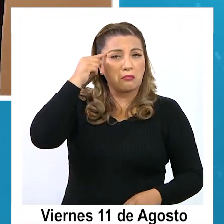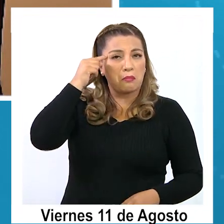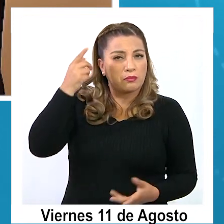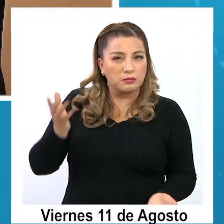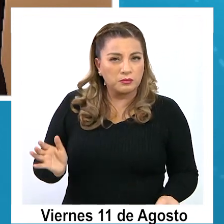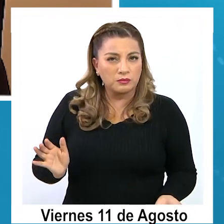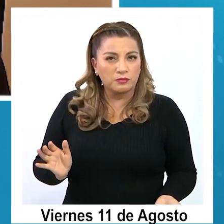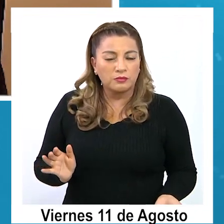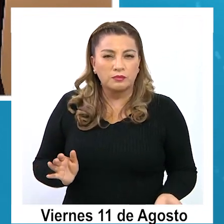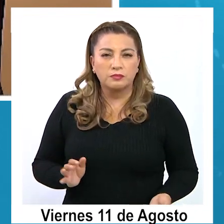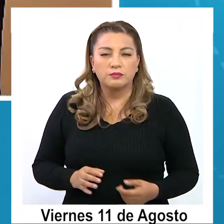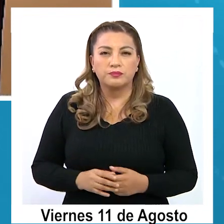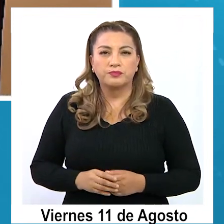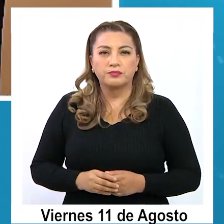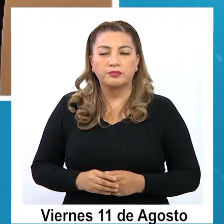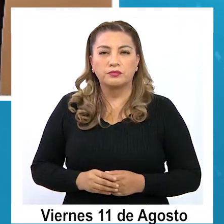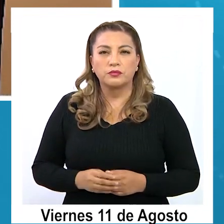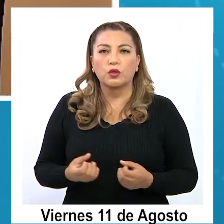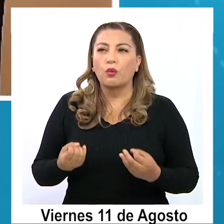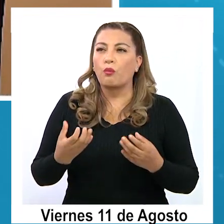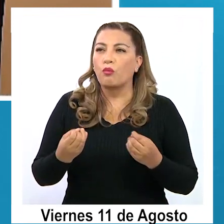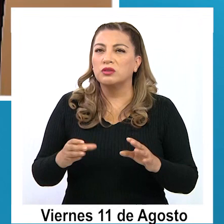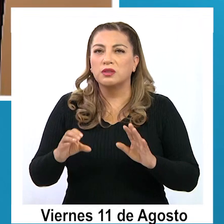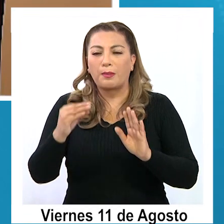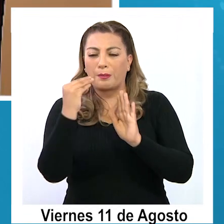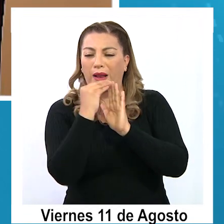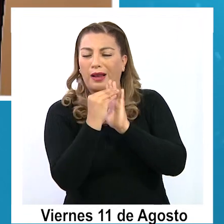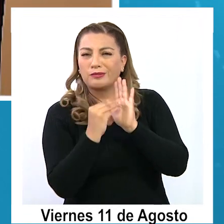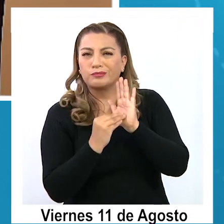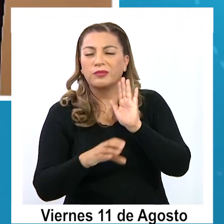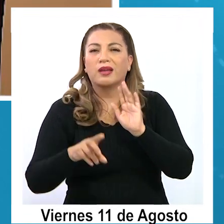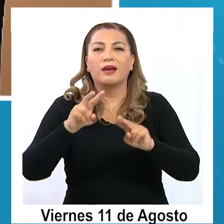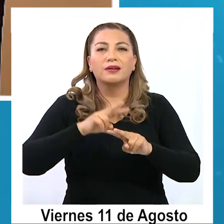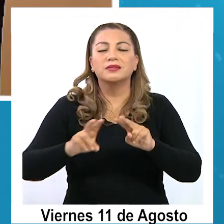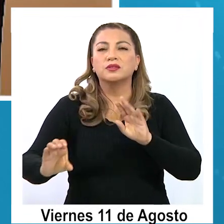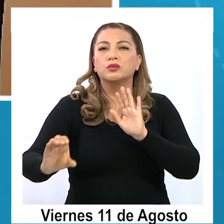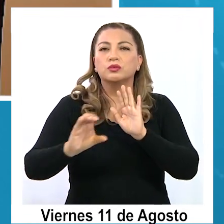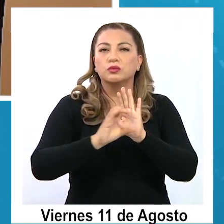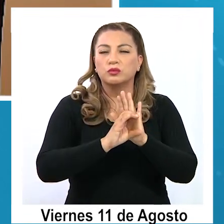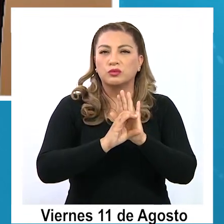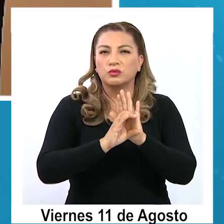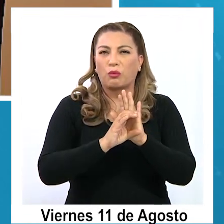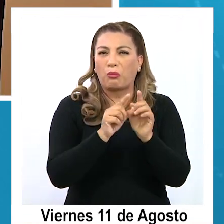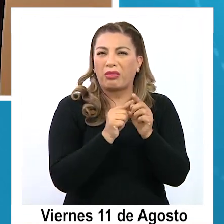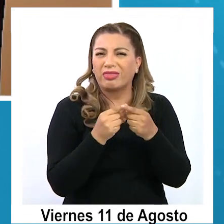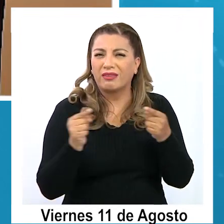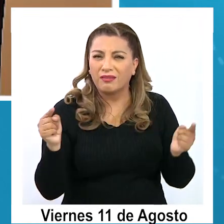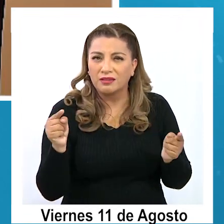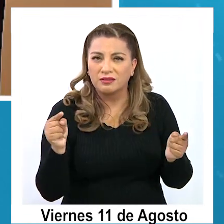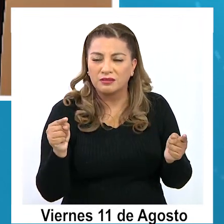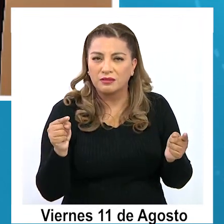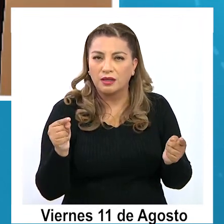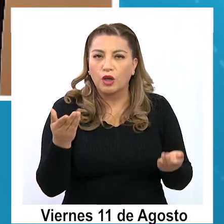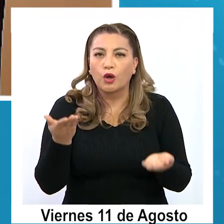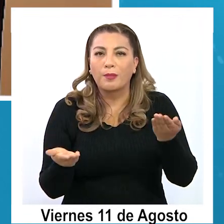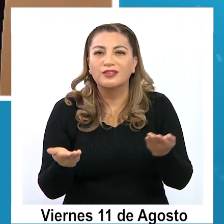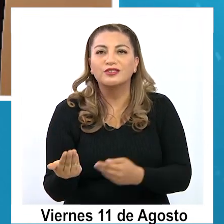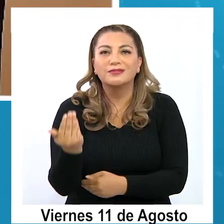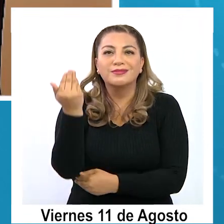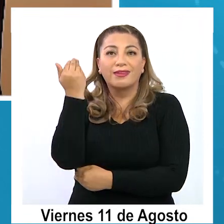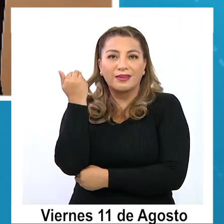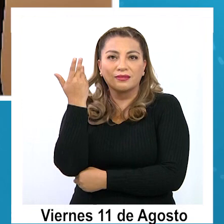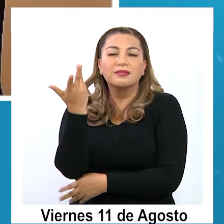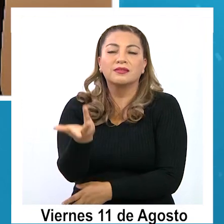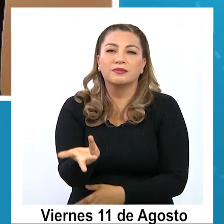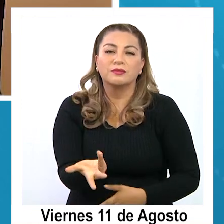pensar que es una composición, una forma de hacer la constitución muy diferente a la anterior, ¿no?, esta